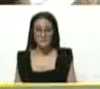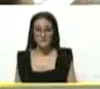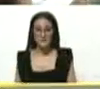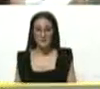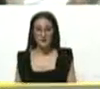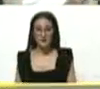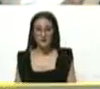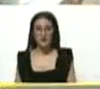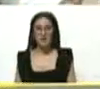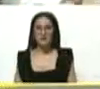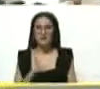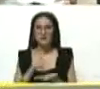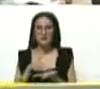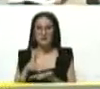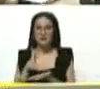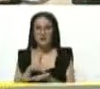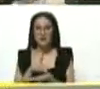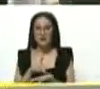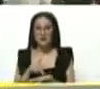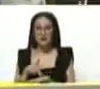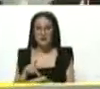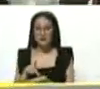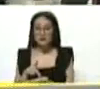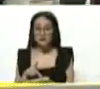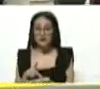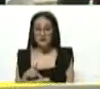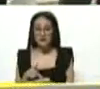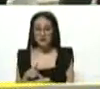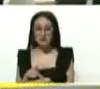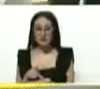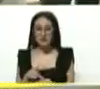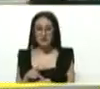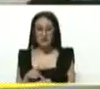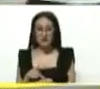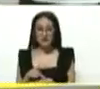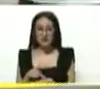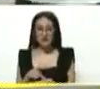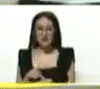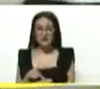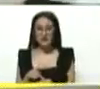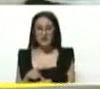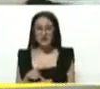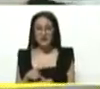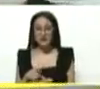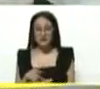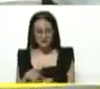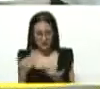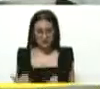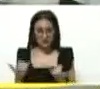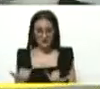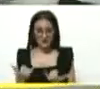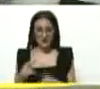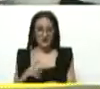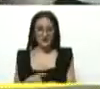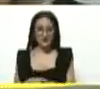con la participación. Mira, a esta altura, a esta hora, tenemos el reporte